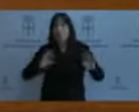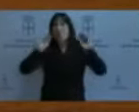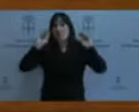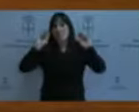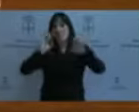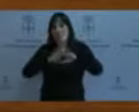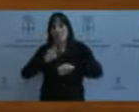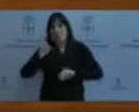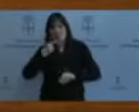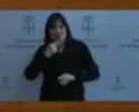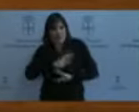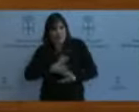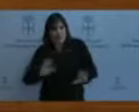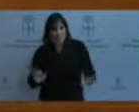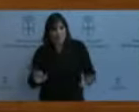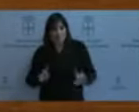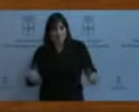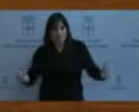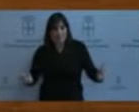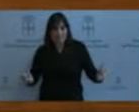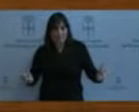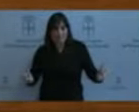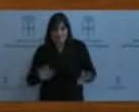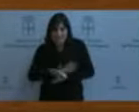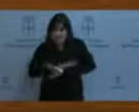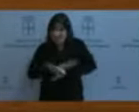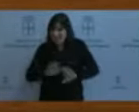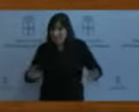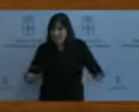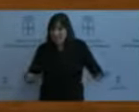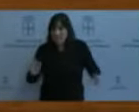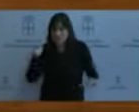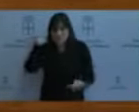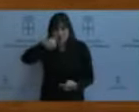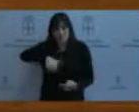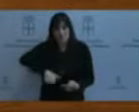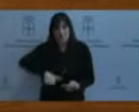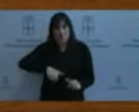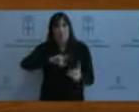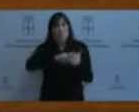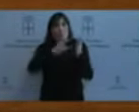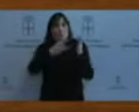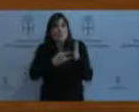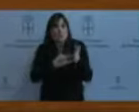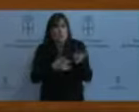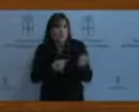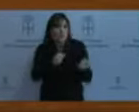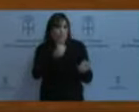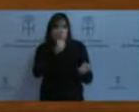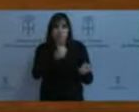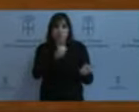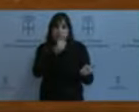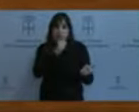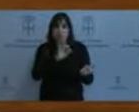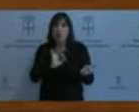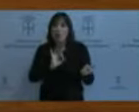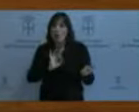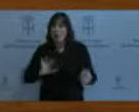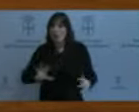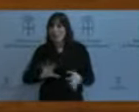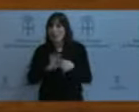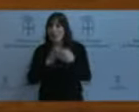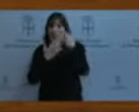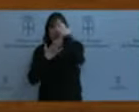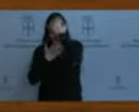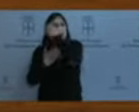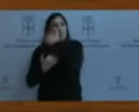Nada. En todo este tiempo. De un sistema que está obsoleto. Ni de la nula relación, por ejemplo, que está contemplada la ley con la universidad.